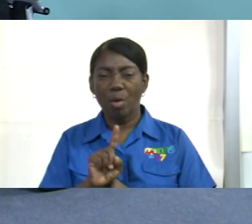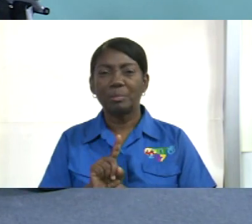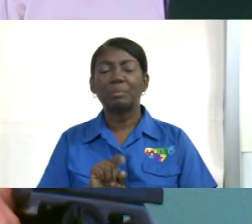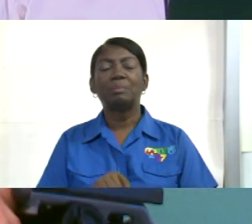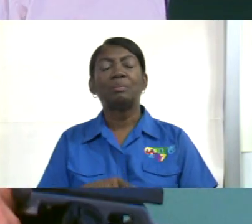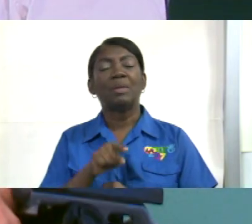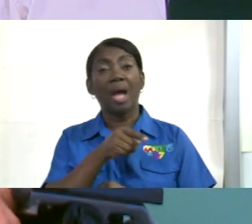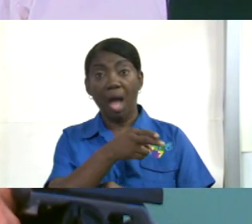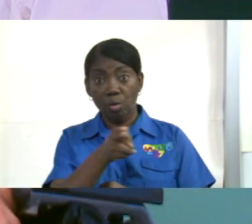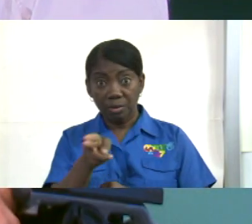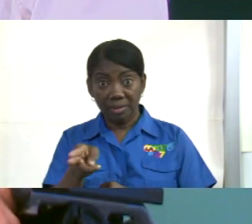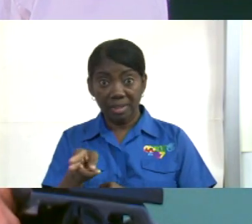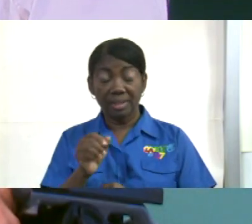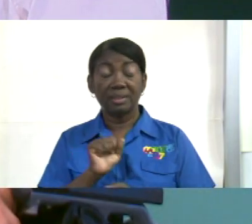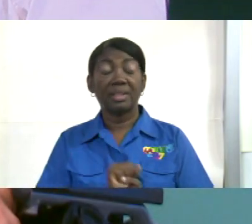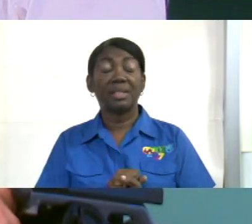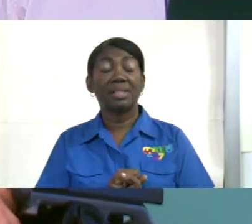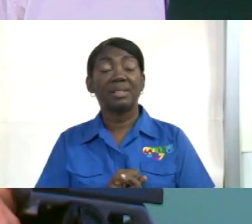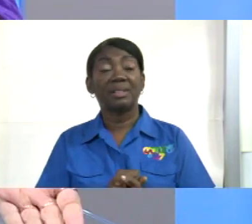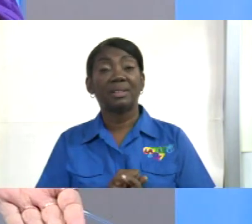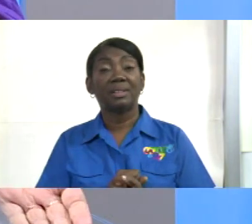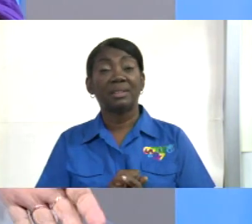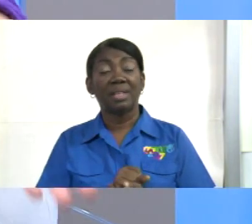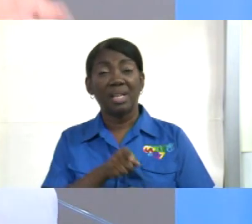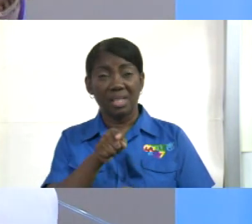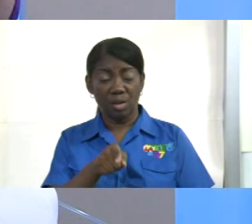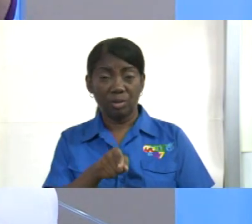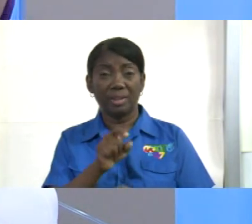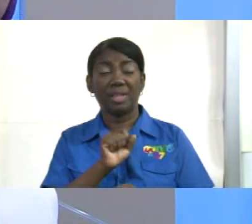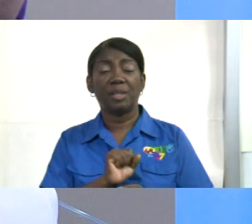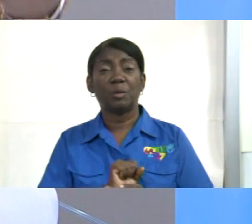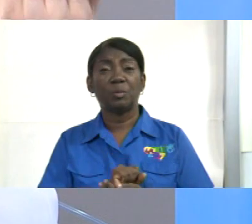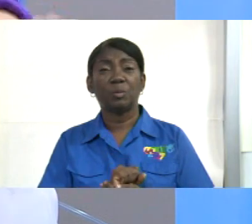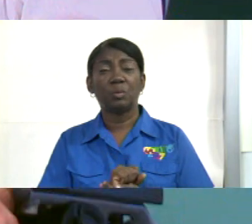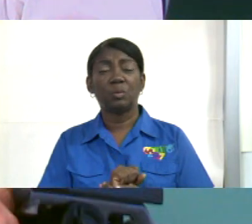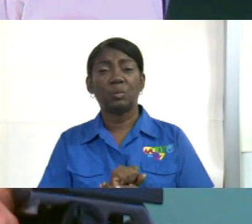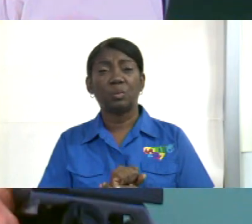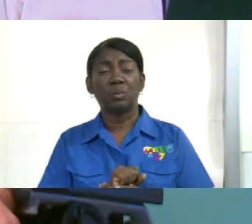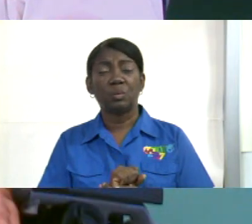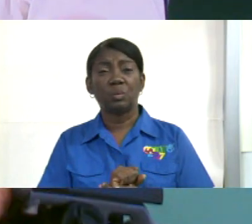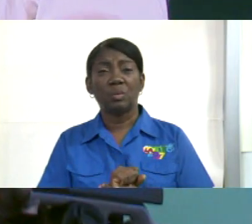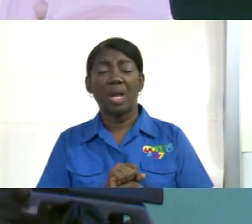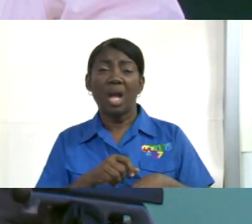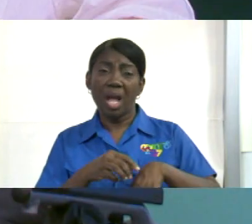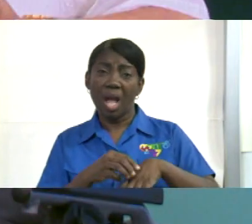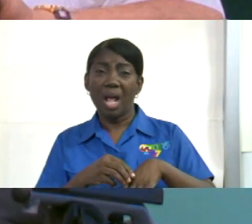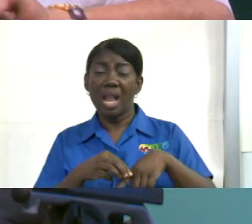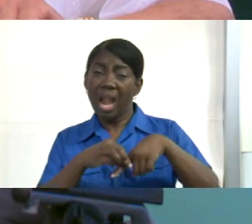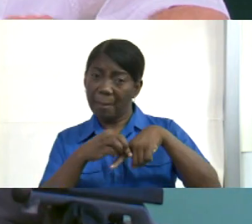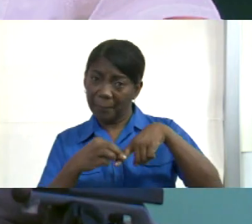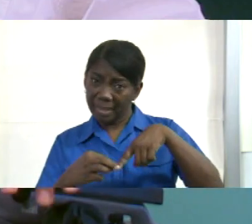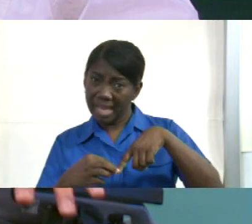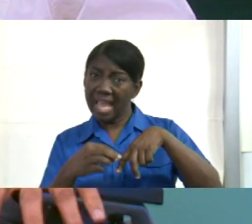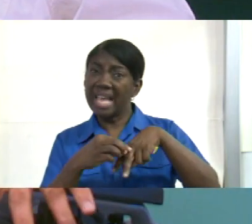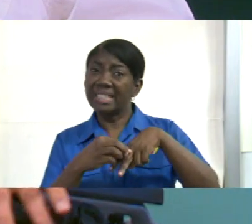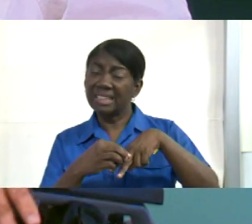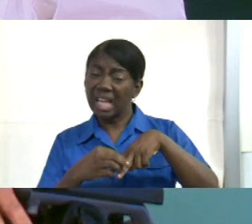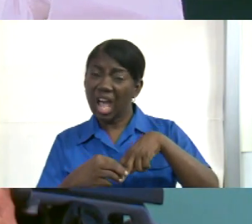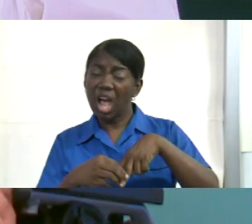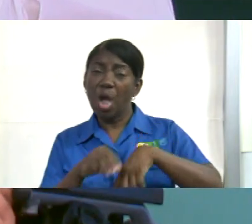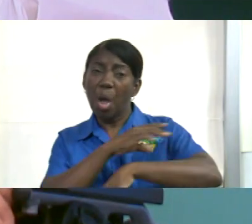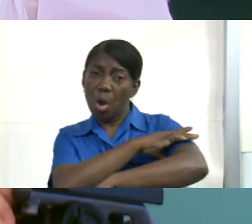¿a usted le afectó o le afecta la pierna, los brazos?